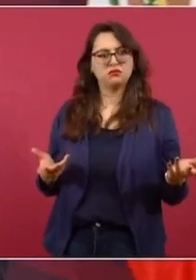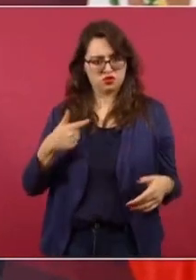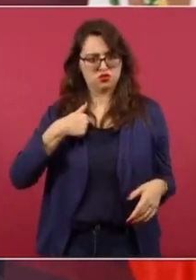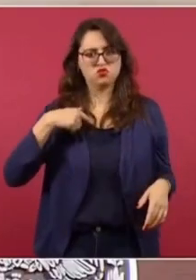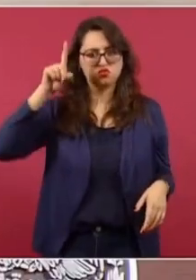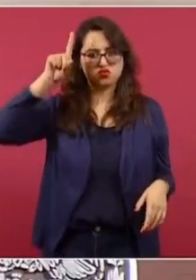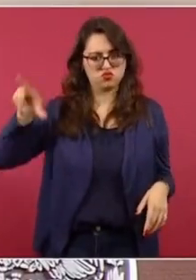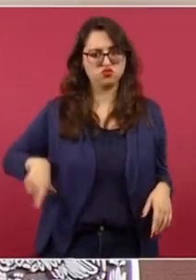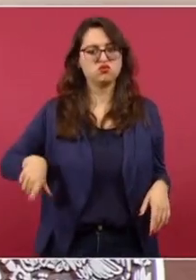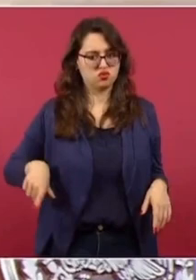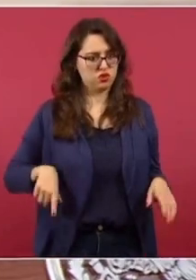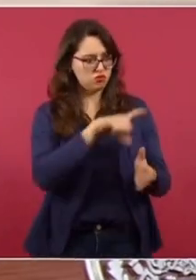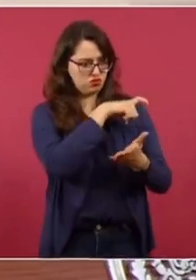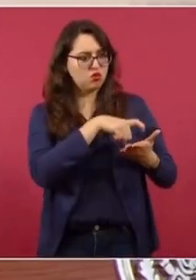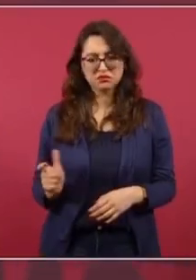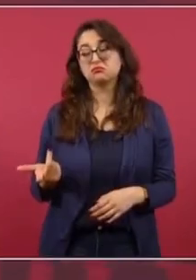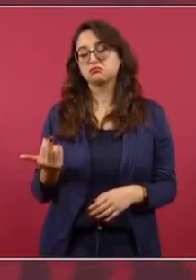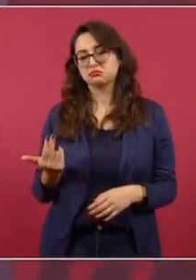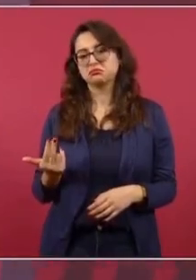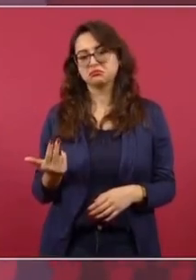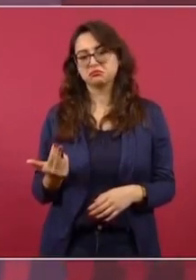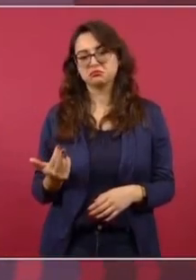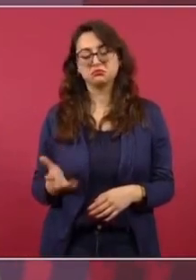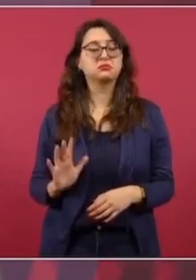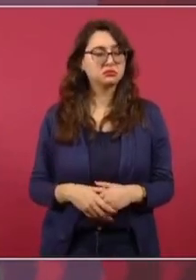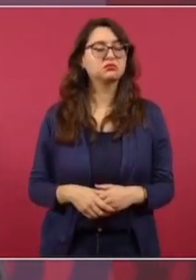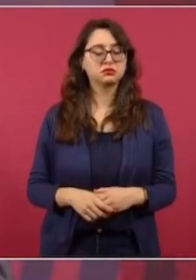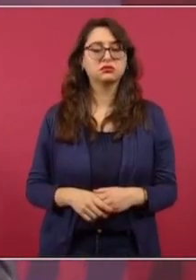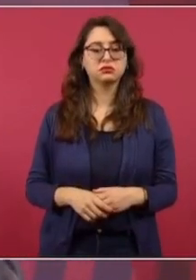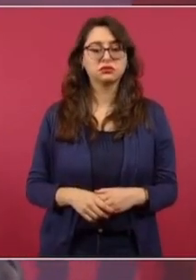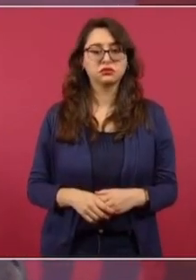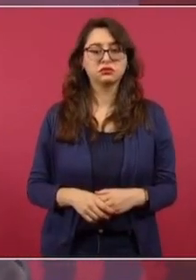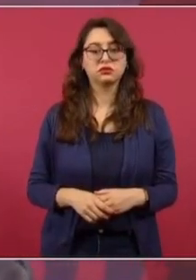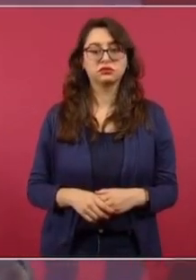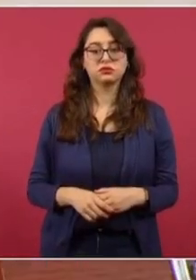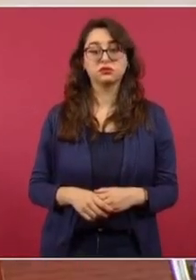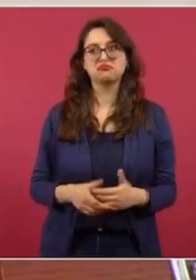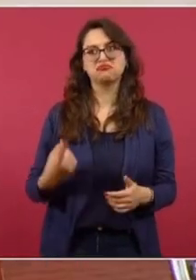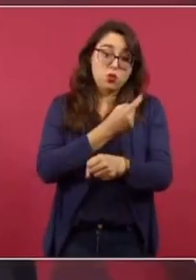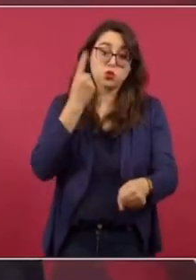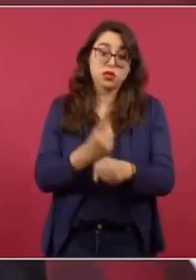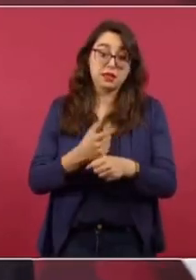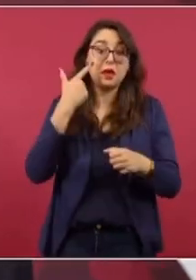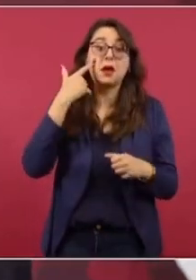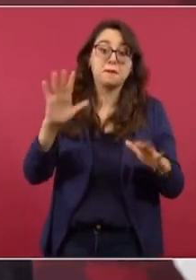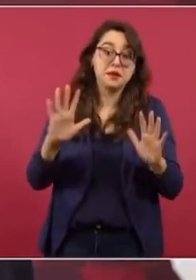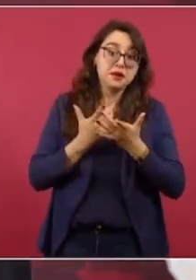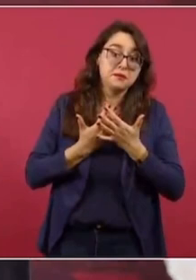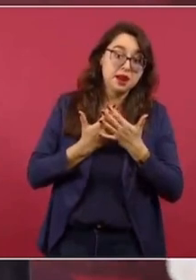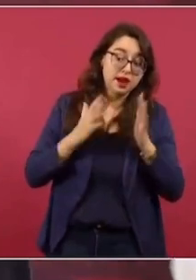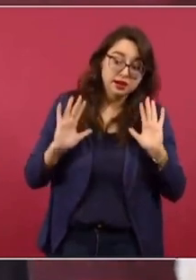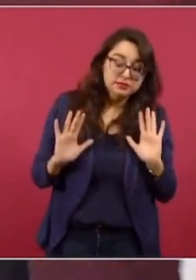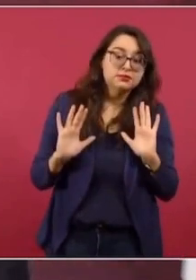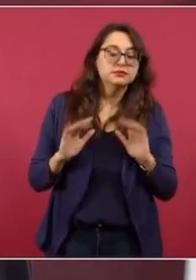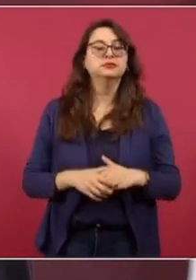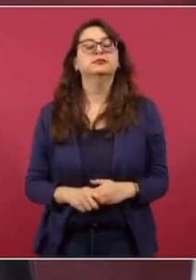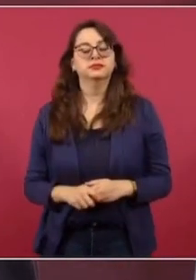con ellos. O no descartamos la posibilidad. Porque nosotros sí necesitamos un banco. Lo que yo les decía ayer,